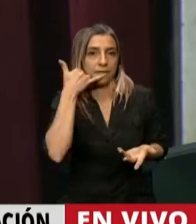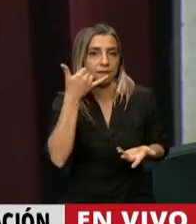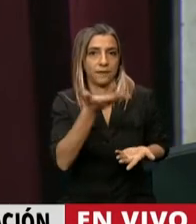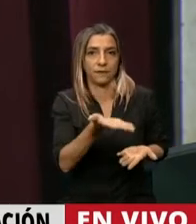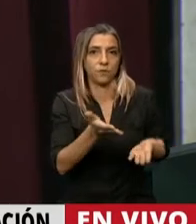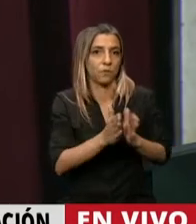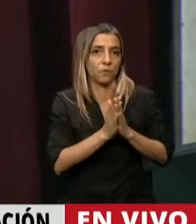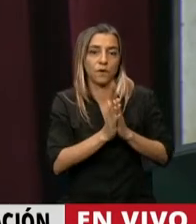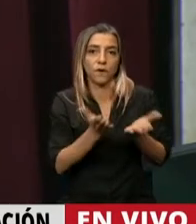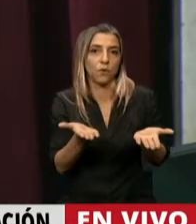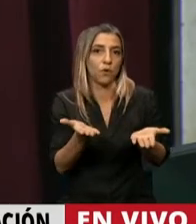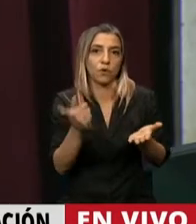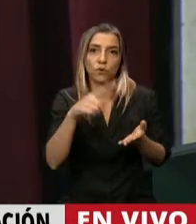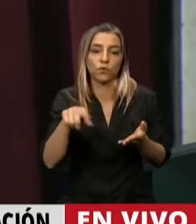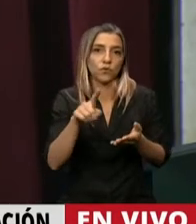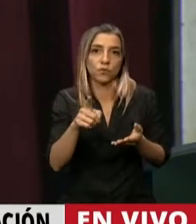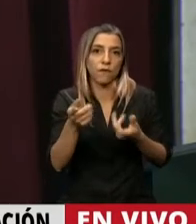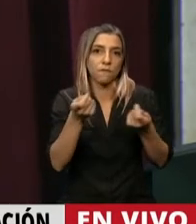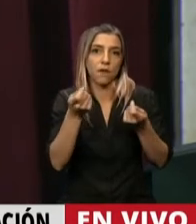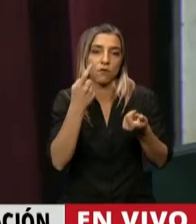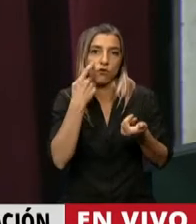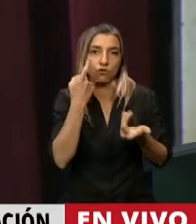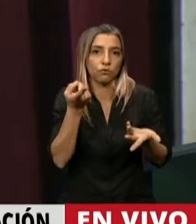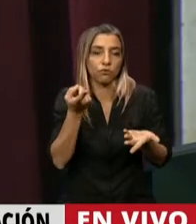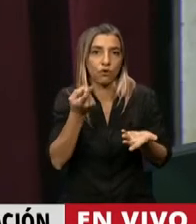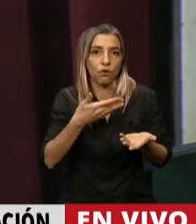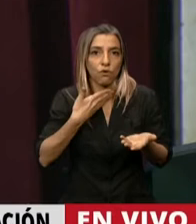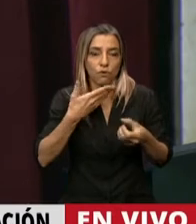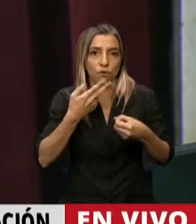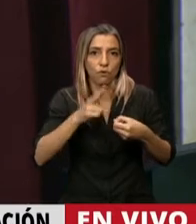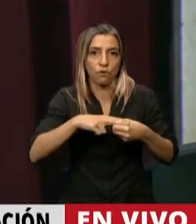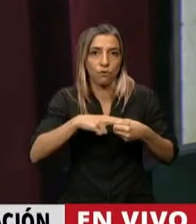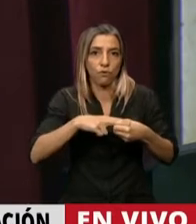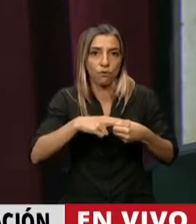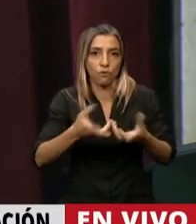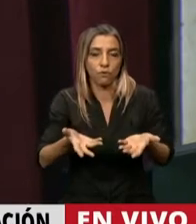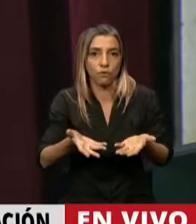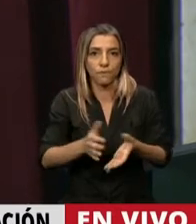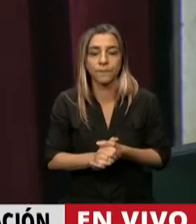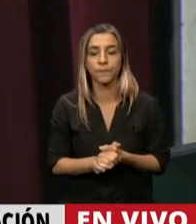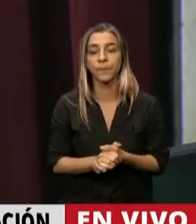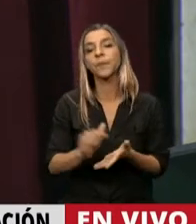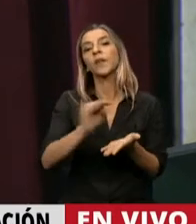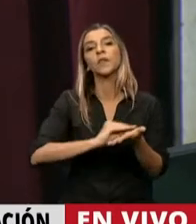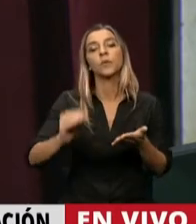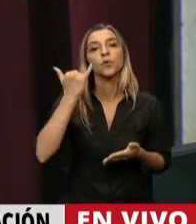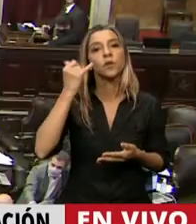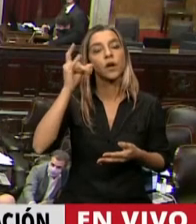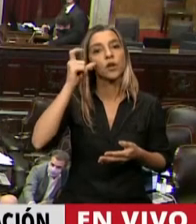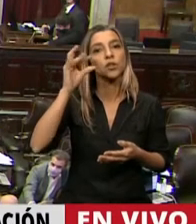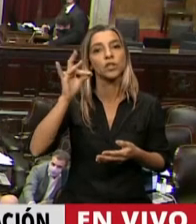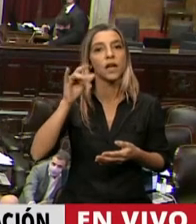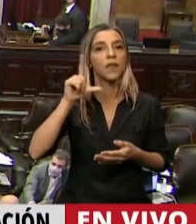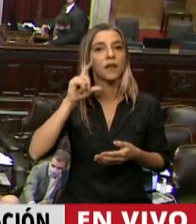favor, que controlen a todos el sistema de muteo de sus micrófonos. Diputado Gedlin, continúe, por favor. Sí,